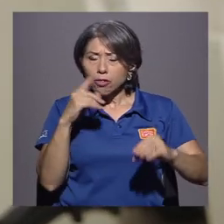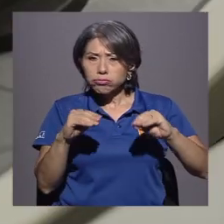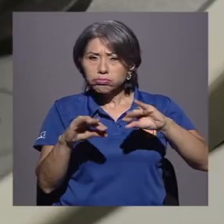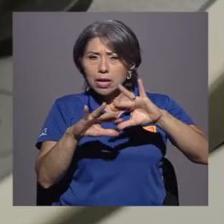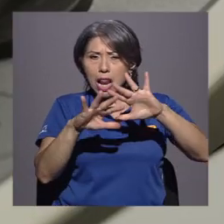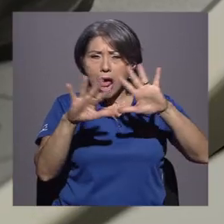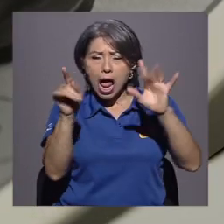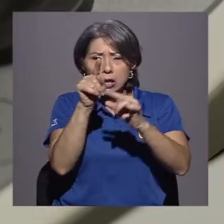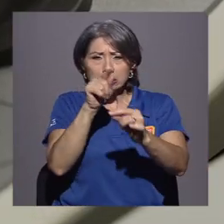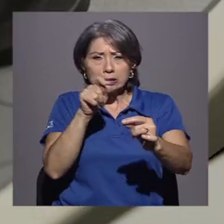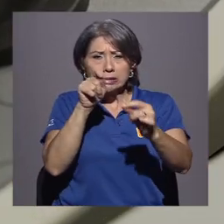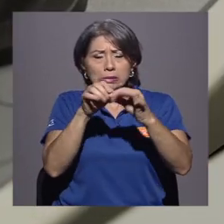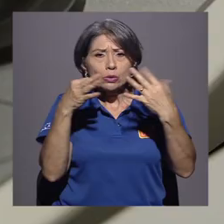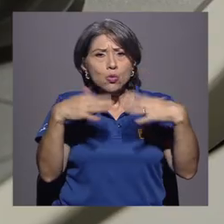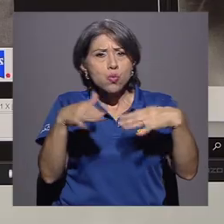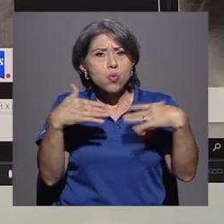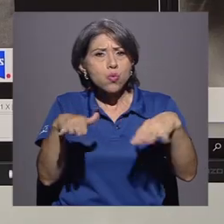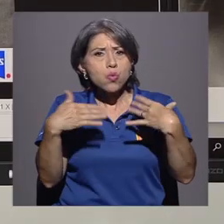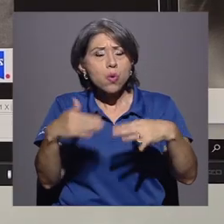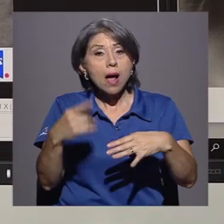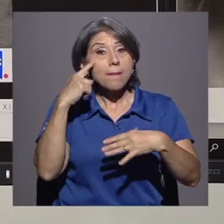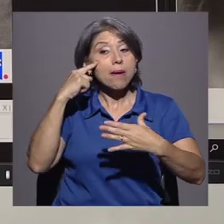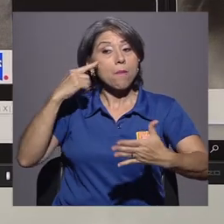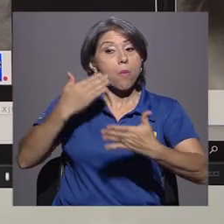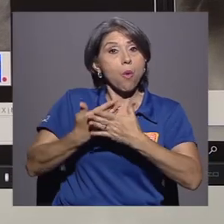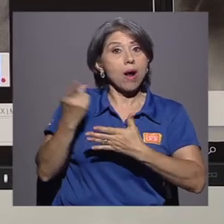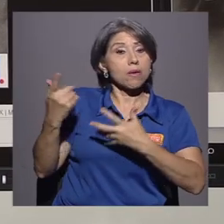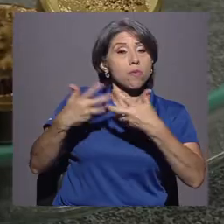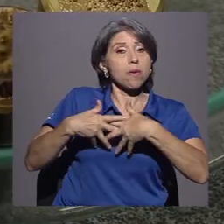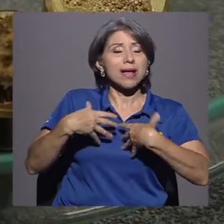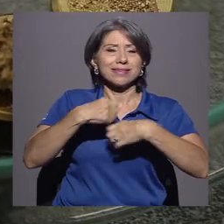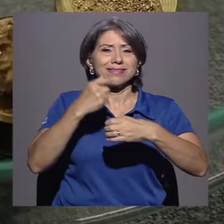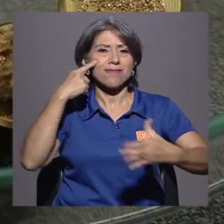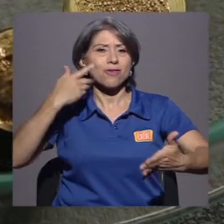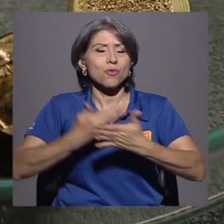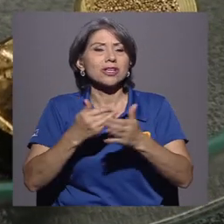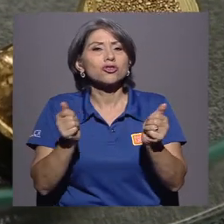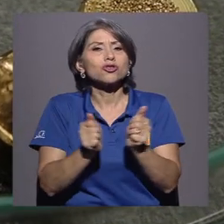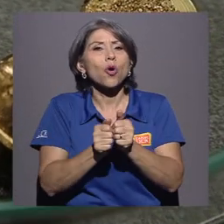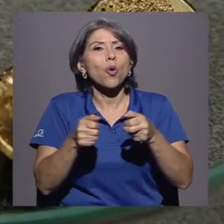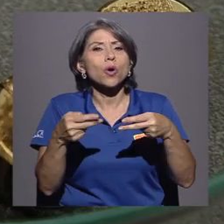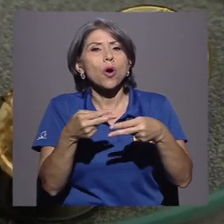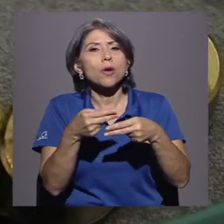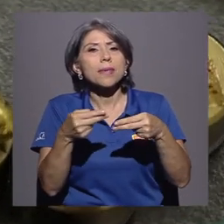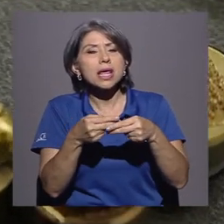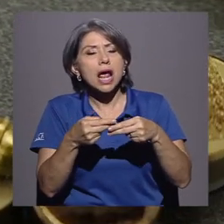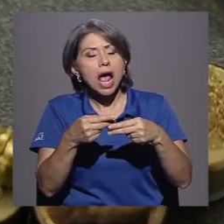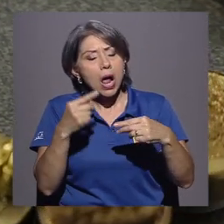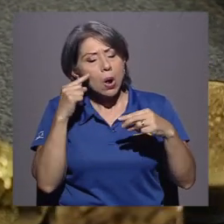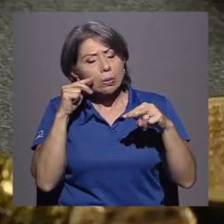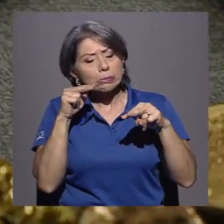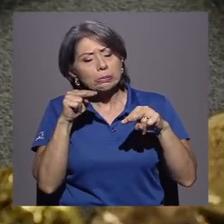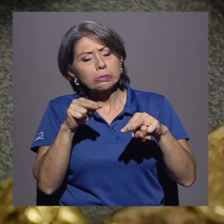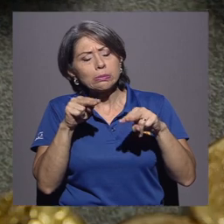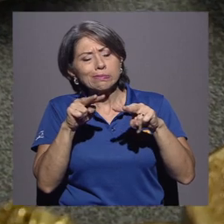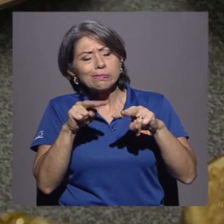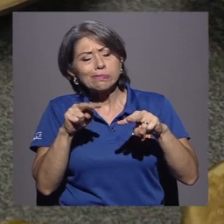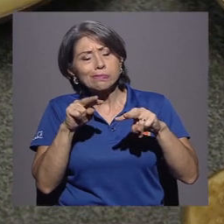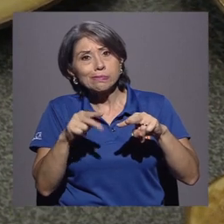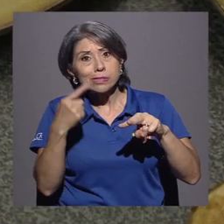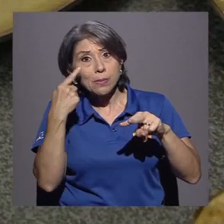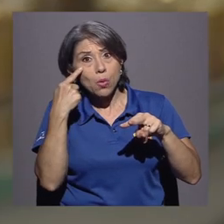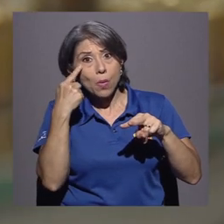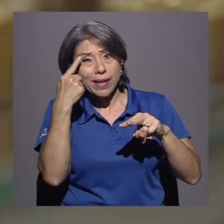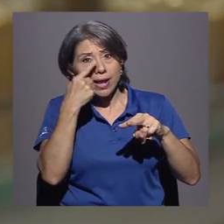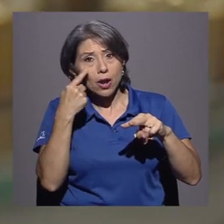es tan alta que para probar el microscopio se hicieron demostraciones con una hormiga. Se pudo observar con gran detalle el